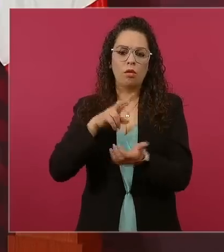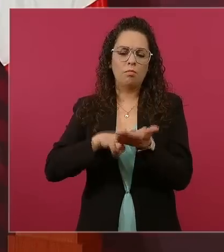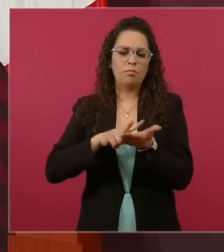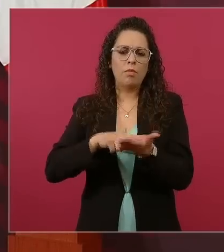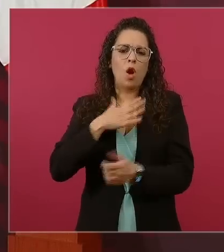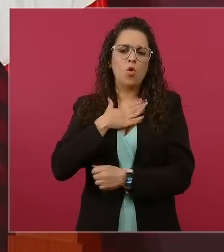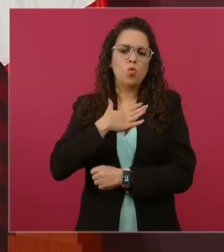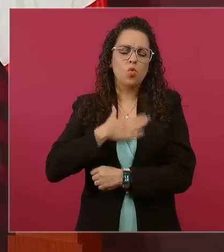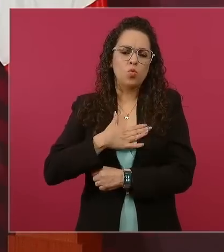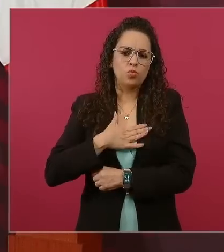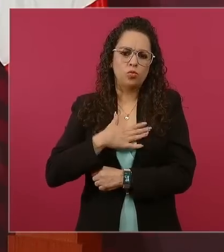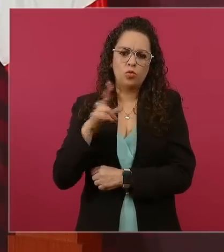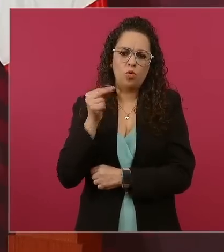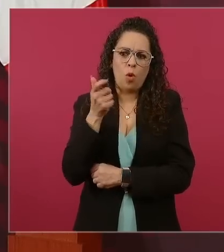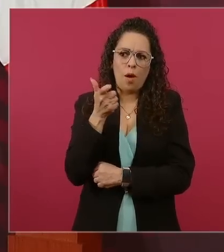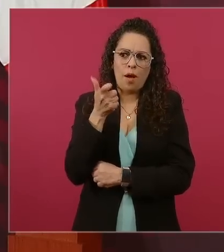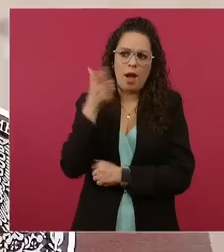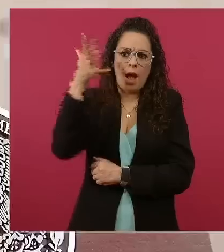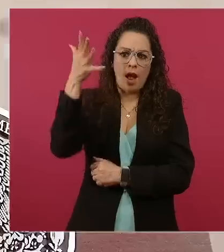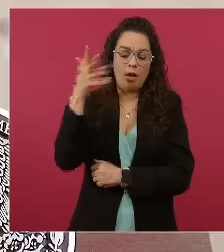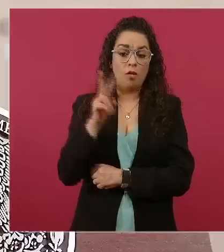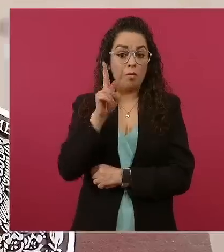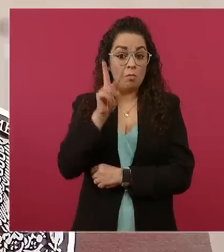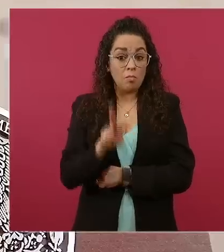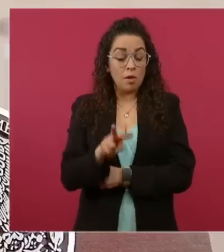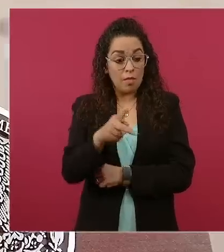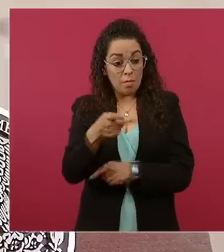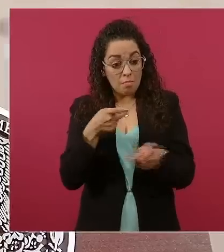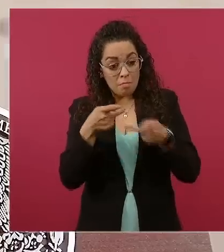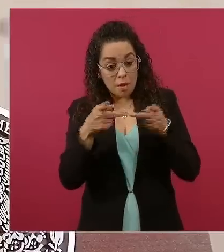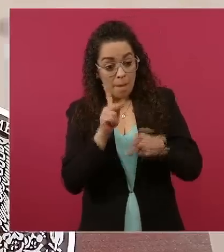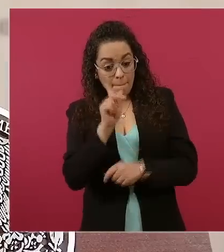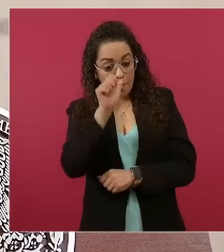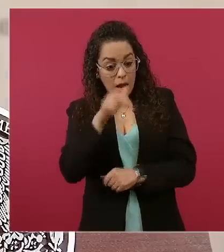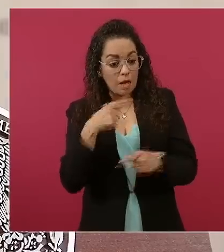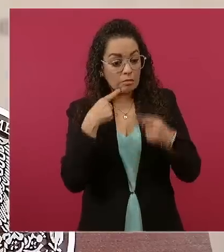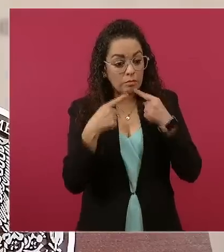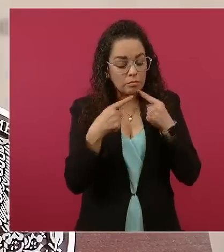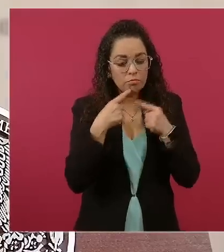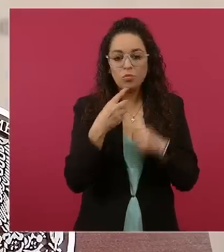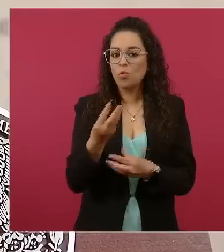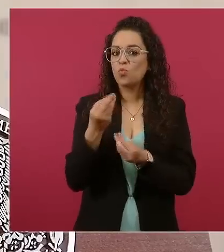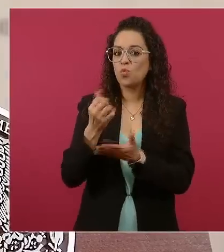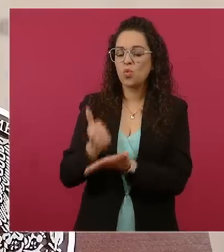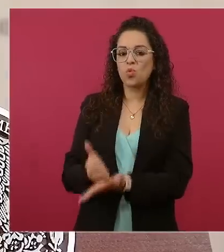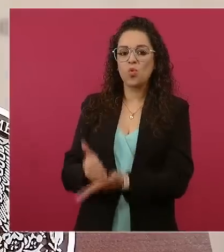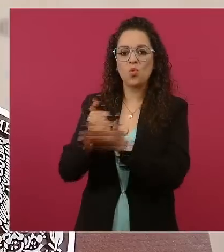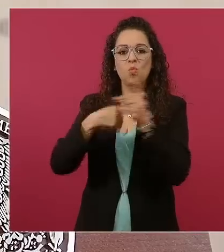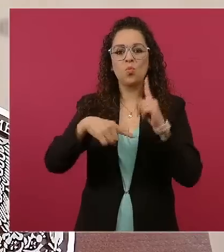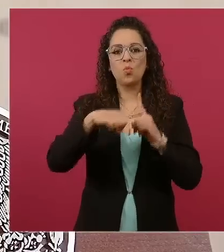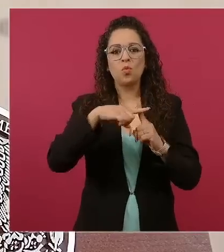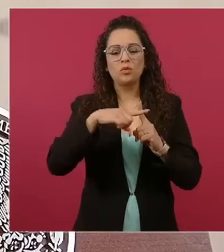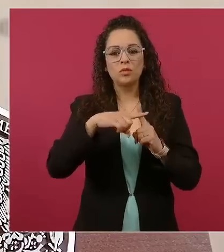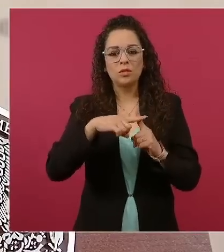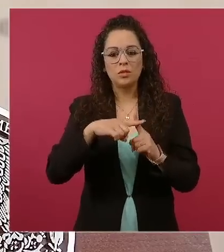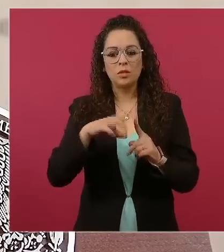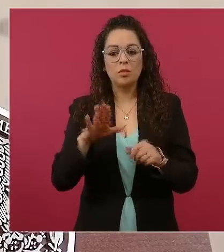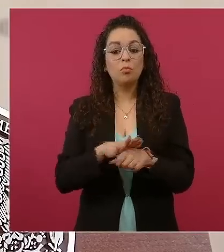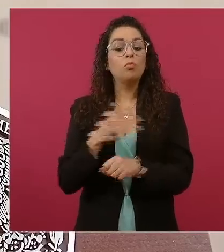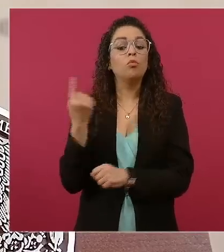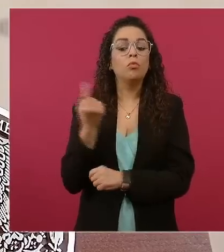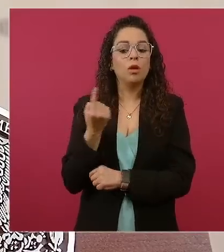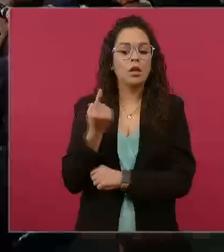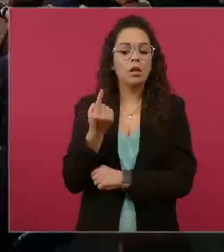mucho ese plan. También el que no aumentó el precio